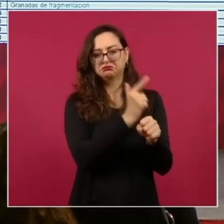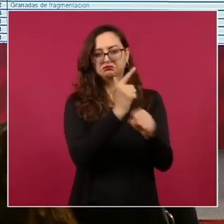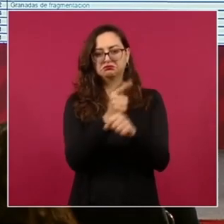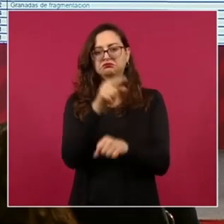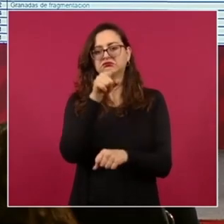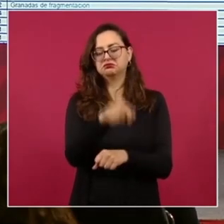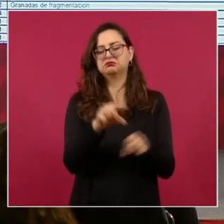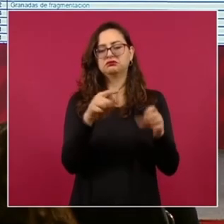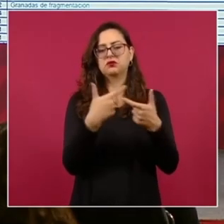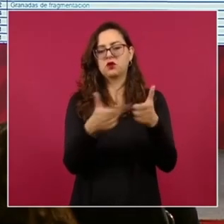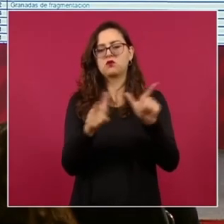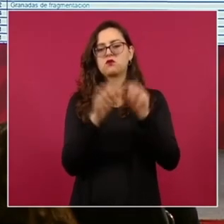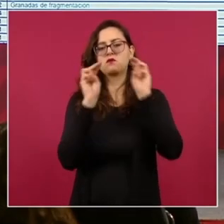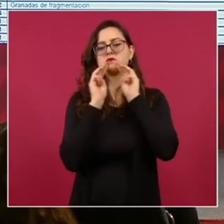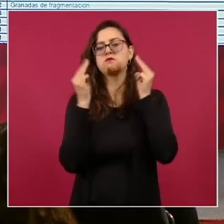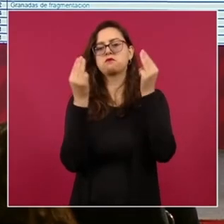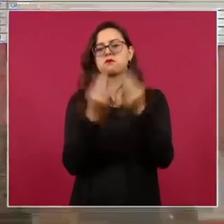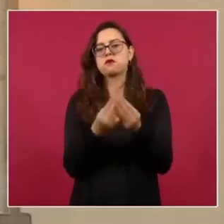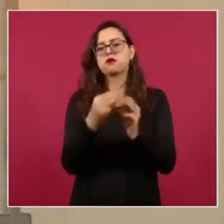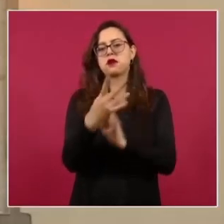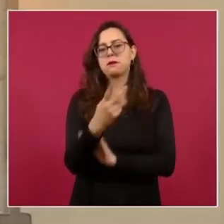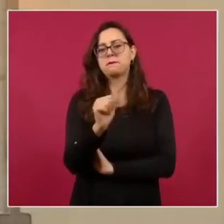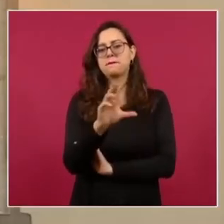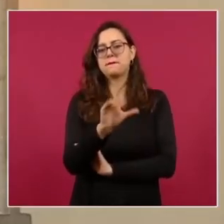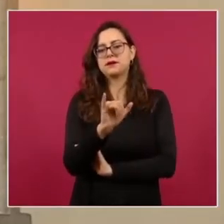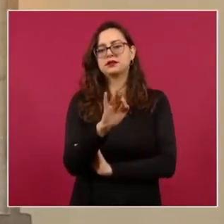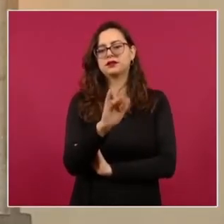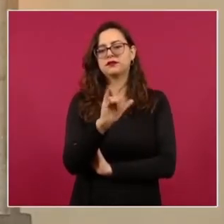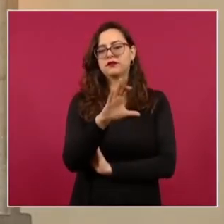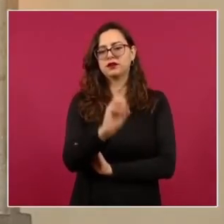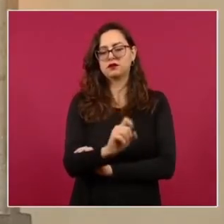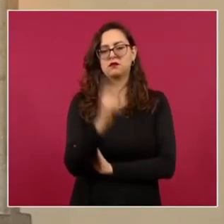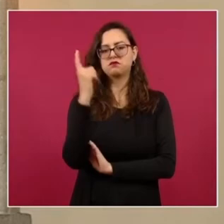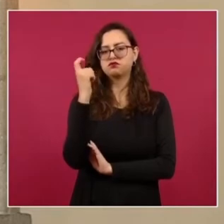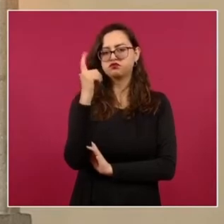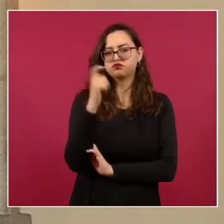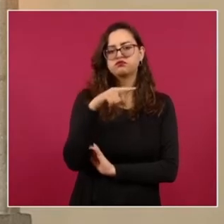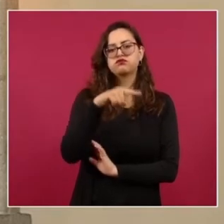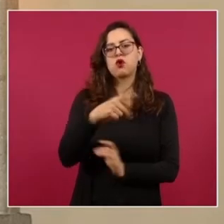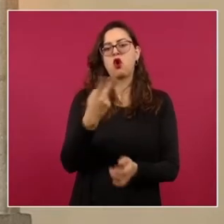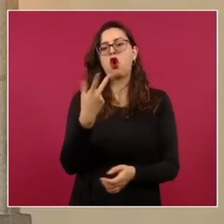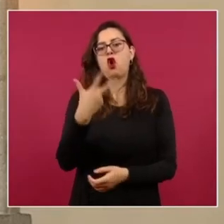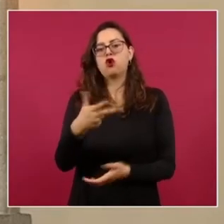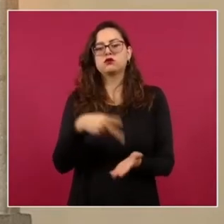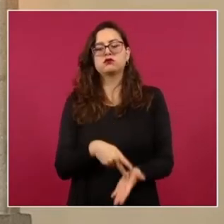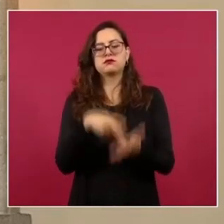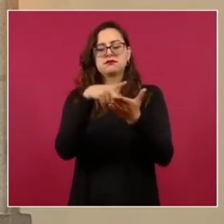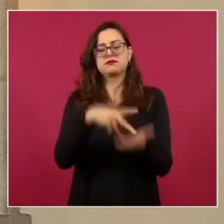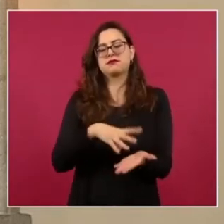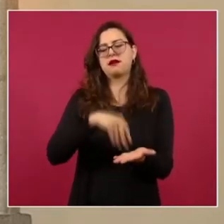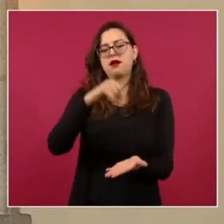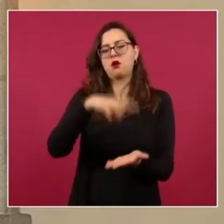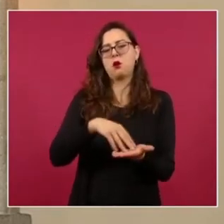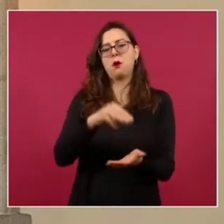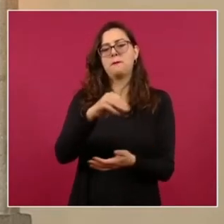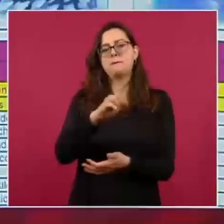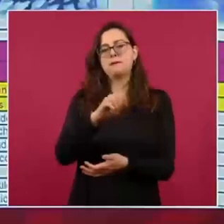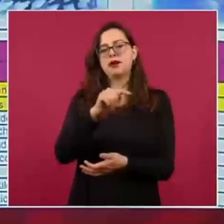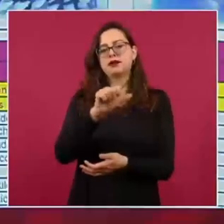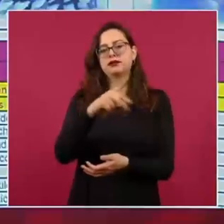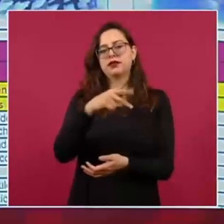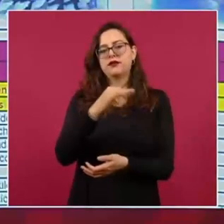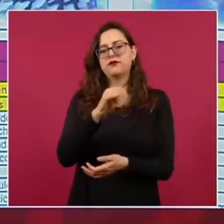cártel del Pacífico, con arma corta, ocho kilos de metanfetamina y también